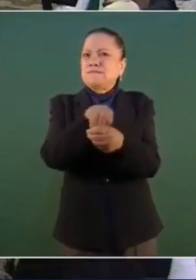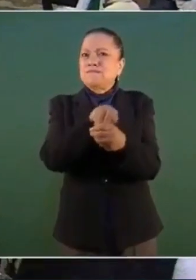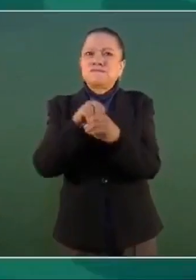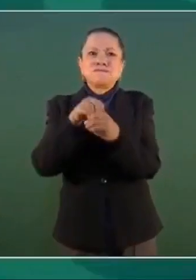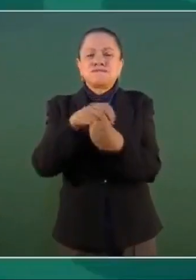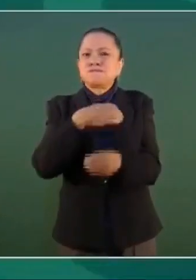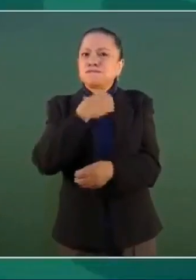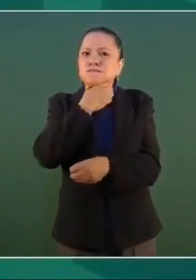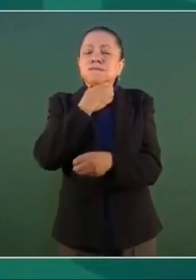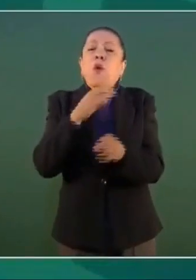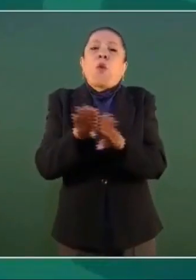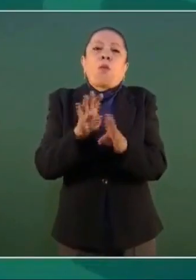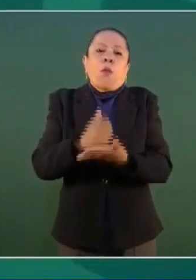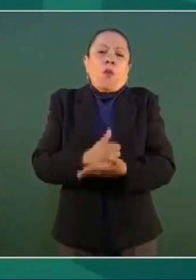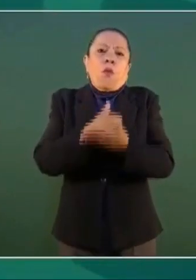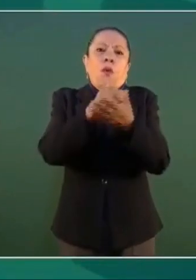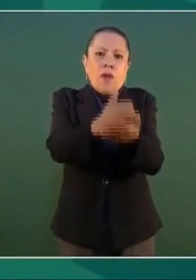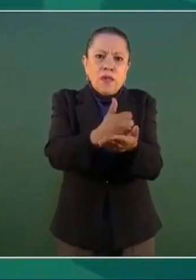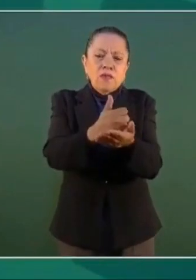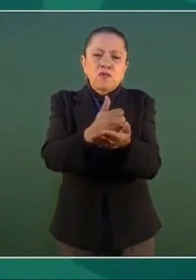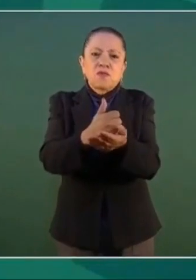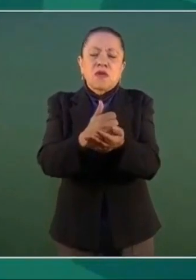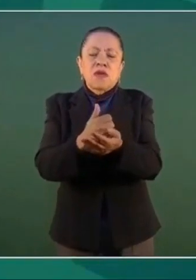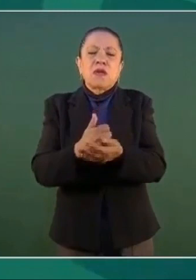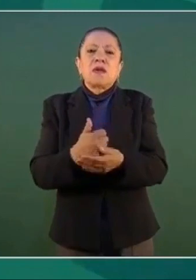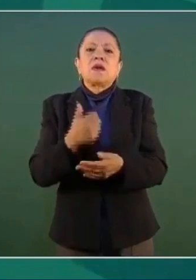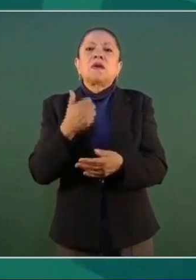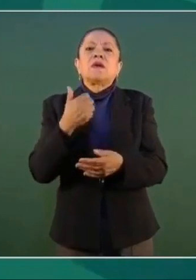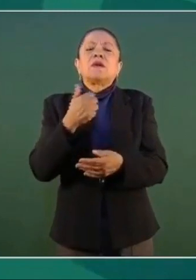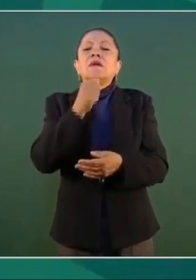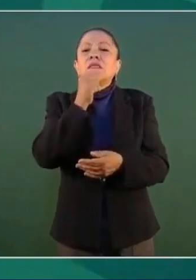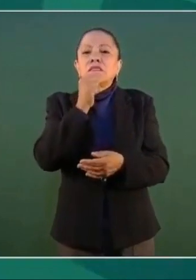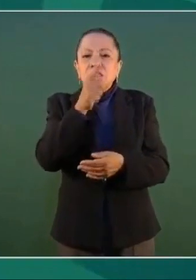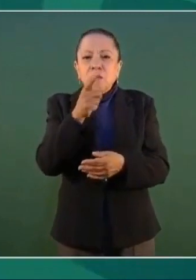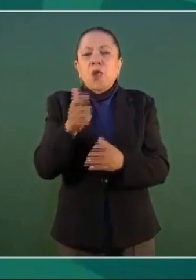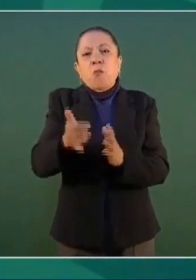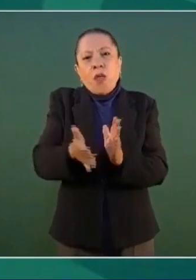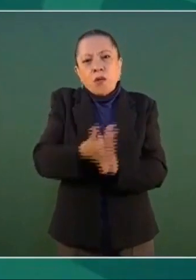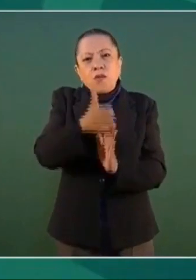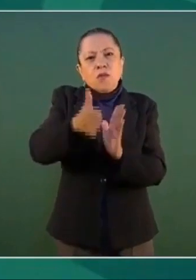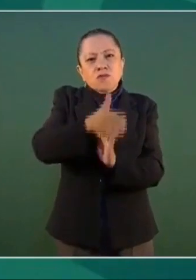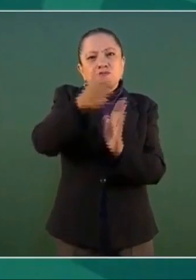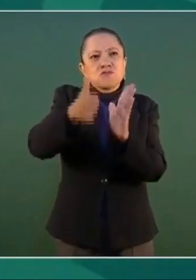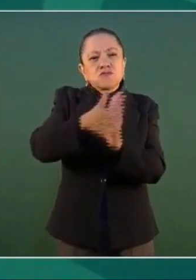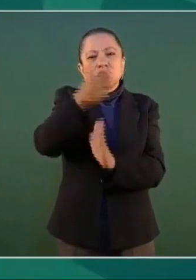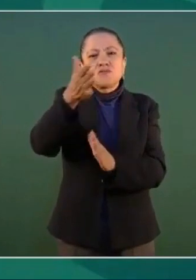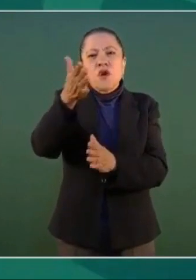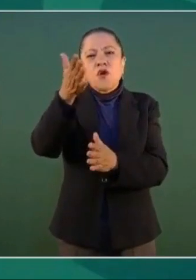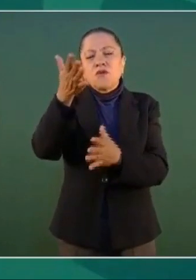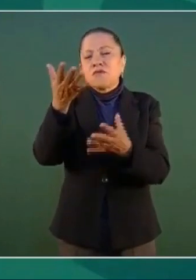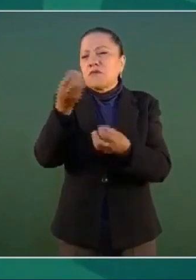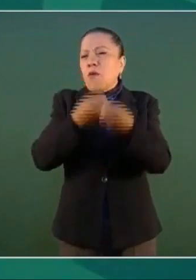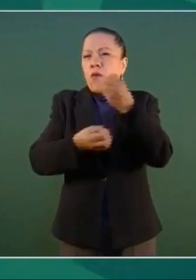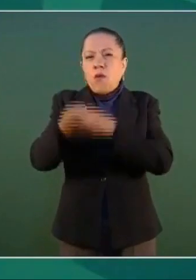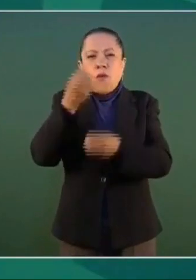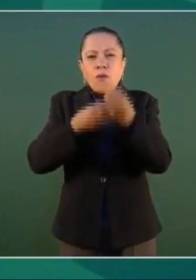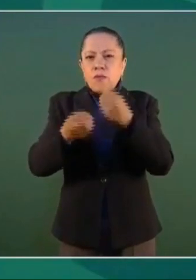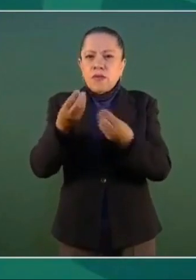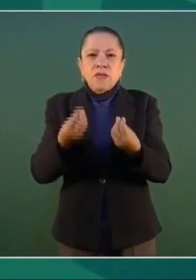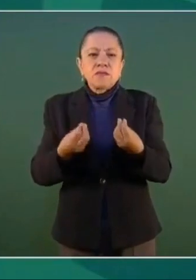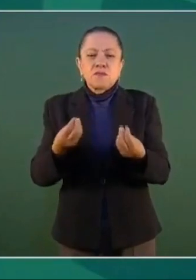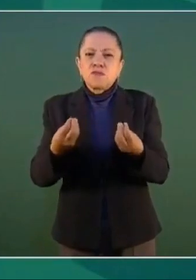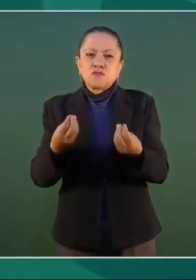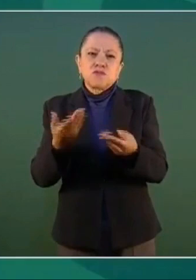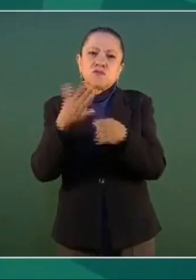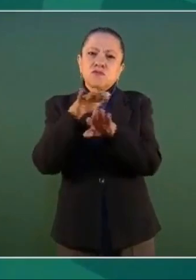la parte de construcción de obras, el